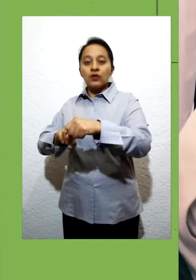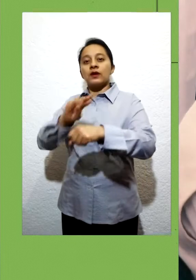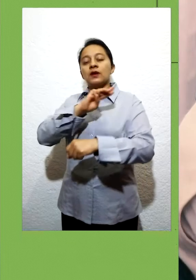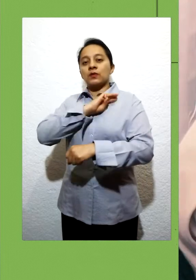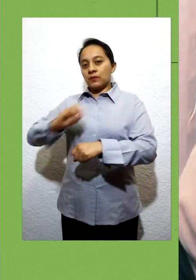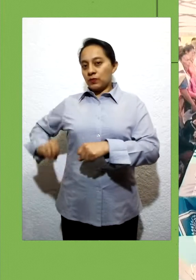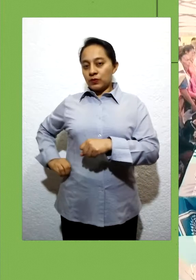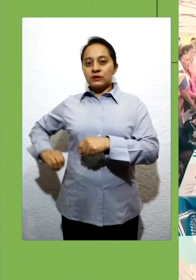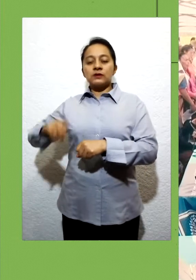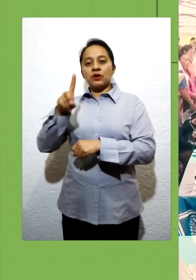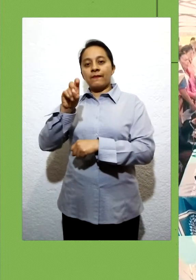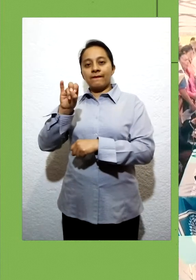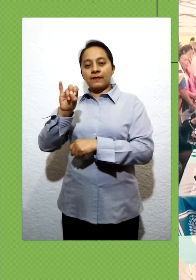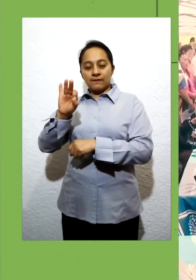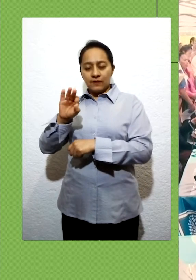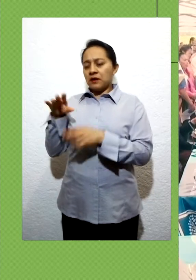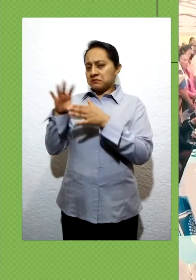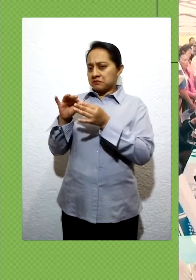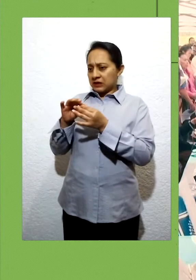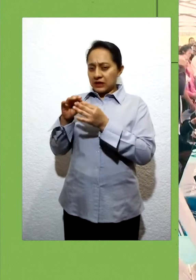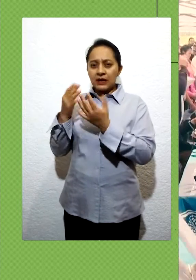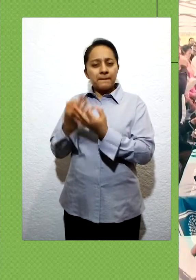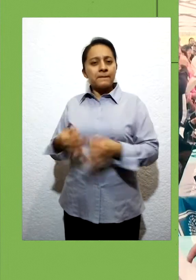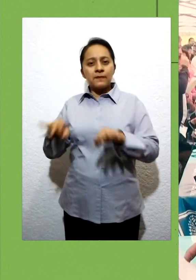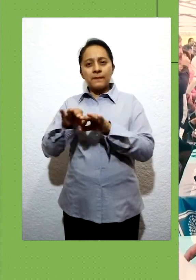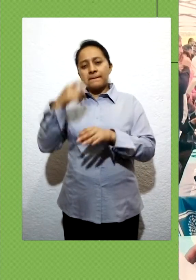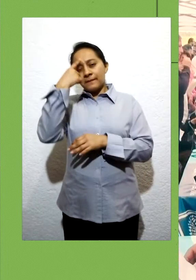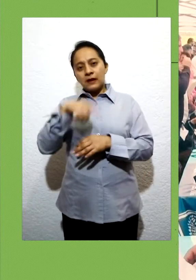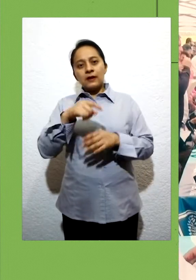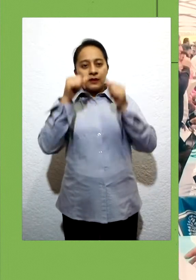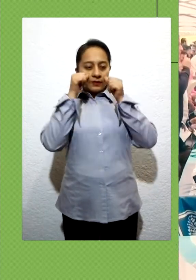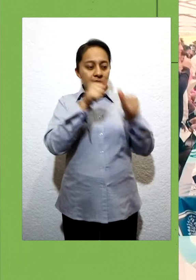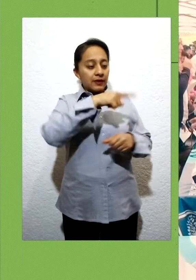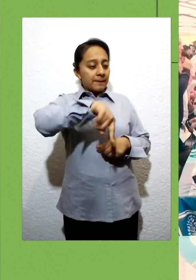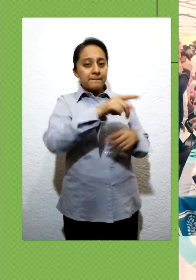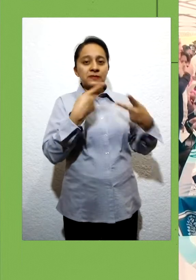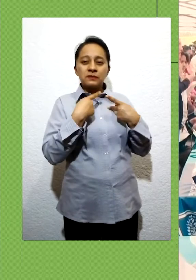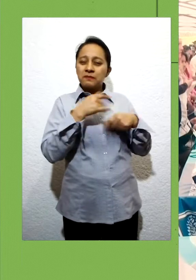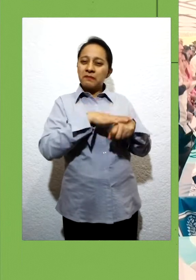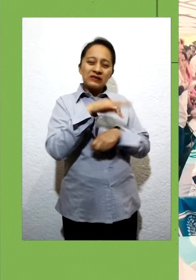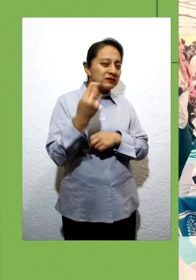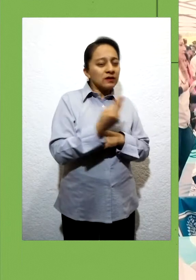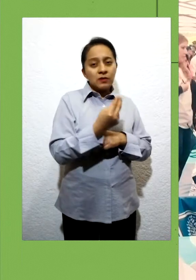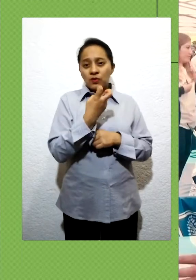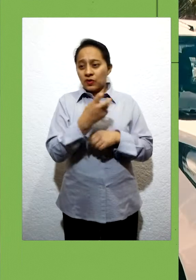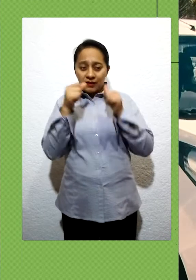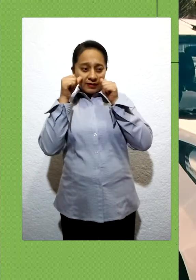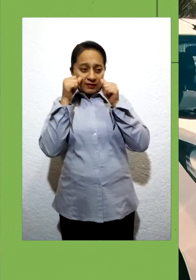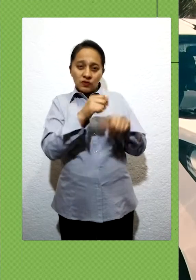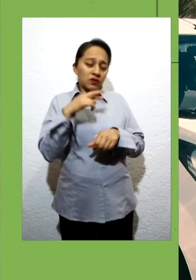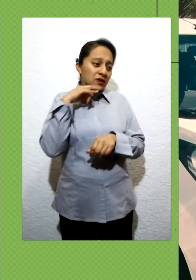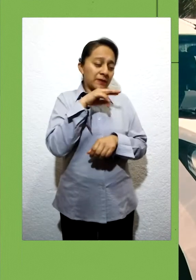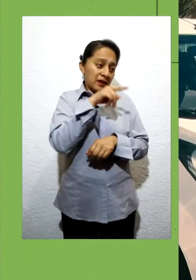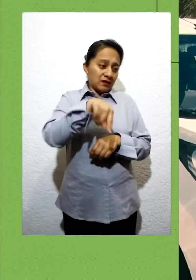municipal de Querétaro. Señaló que la prioridad del DIF es atender a las personas en mayor vulnerabilidad, por lo que se continúa realizando